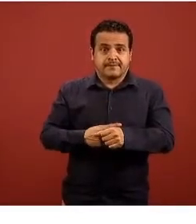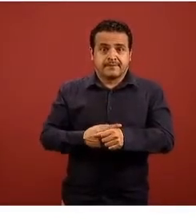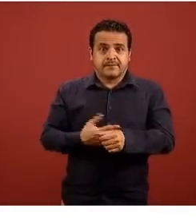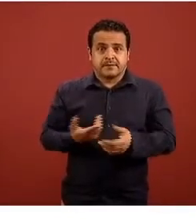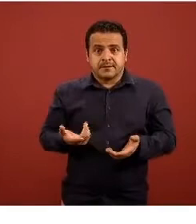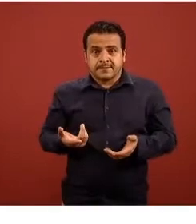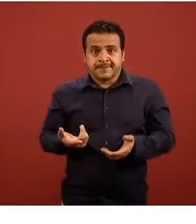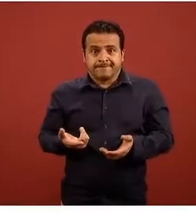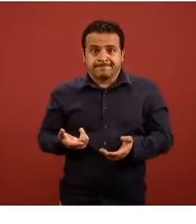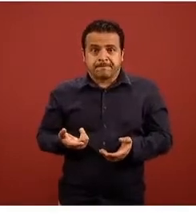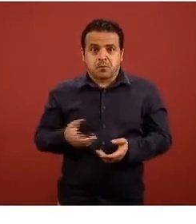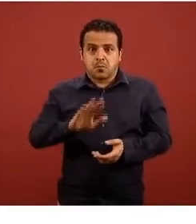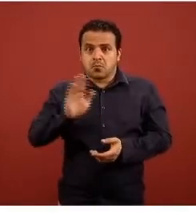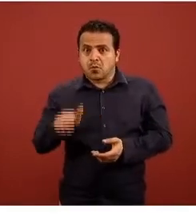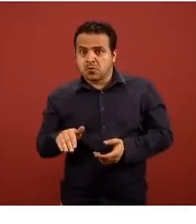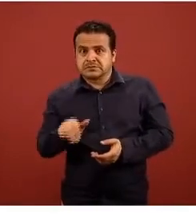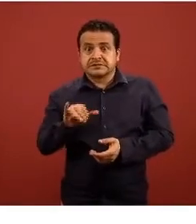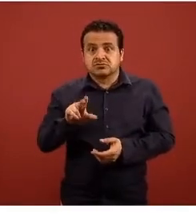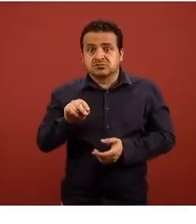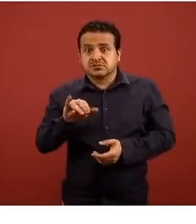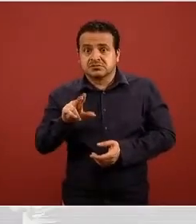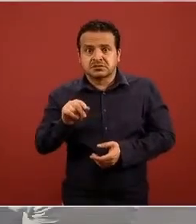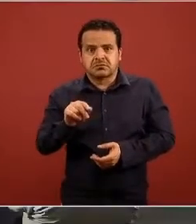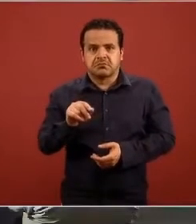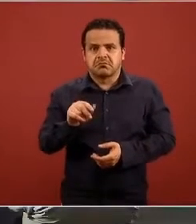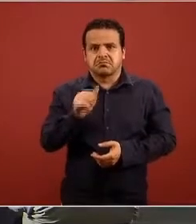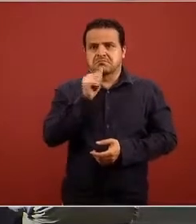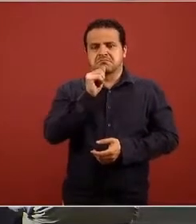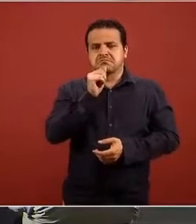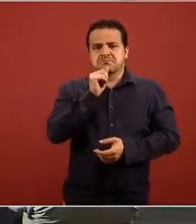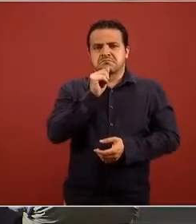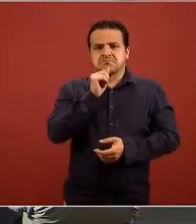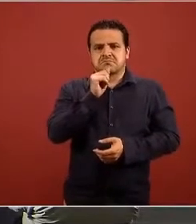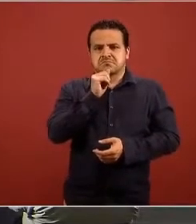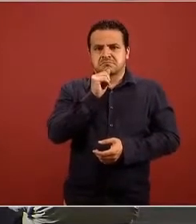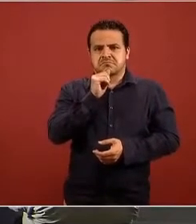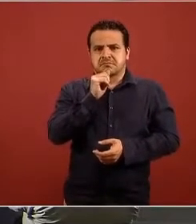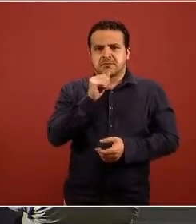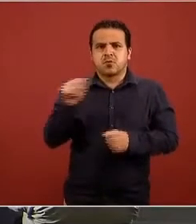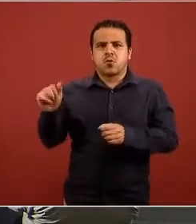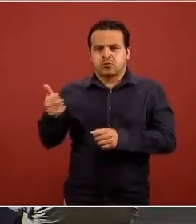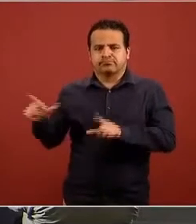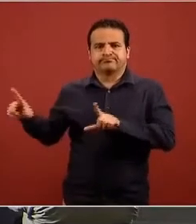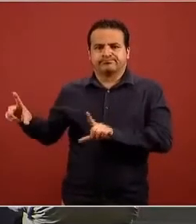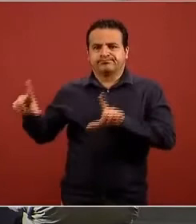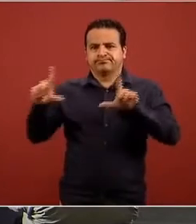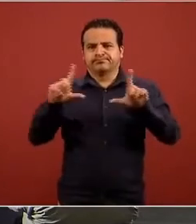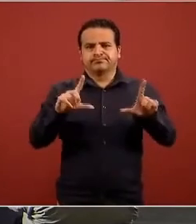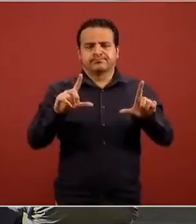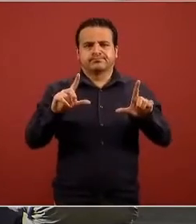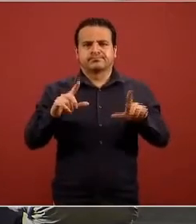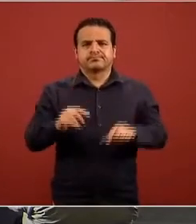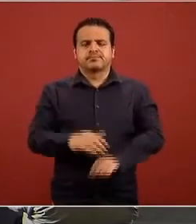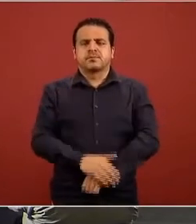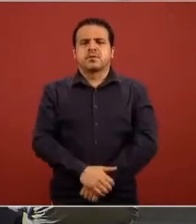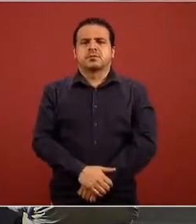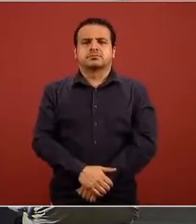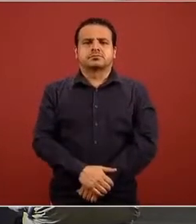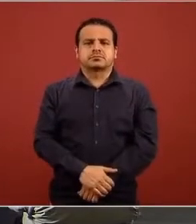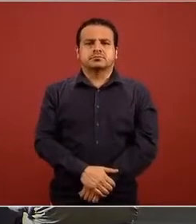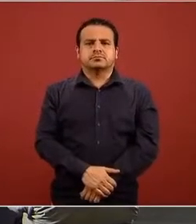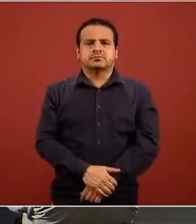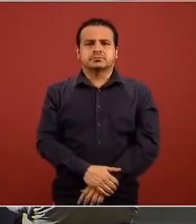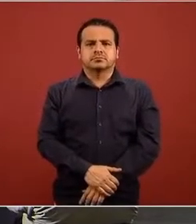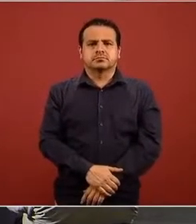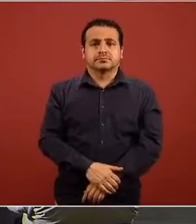letalidad para cada uno de ellos la siguiente diapositiva aquí vemos una distribución